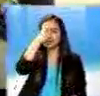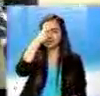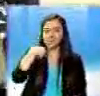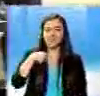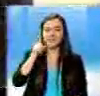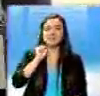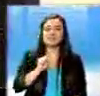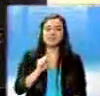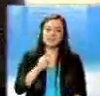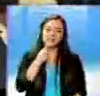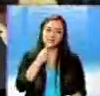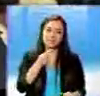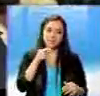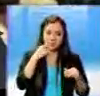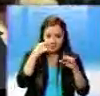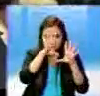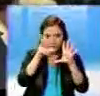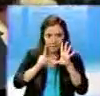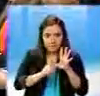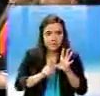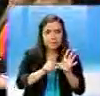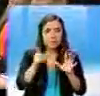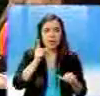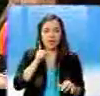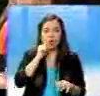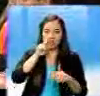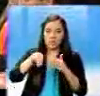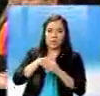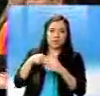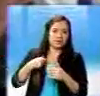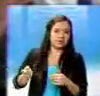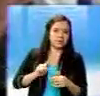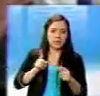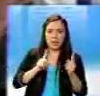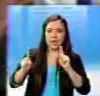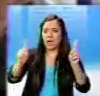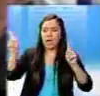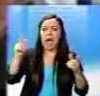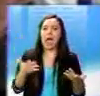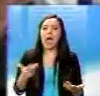Todos corrían temerosos. ¿De Joviel a Fevedo o de la ley anticorrupción?